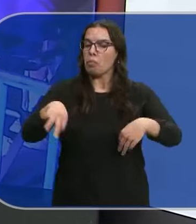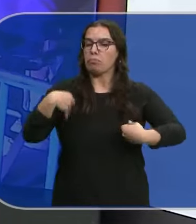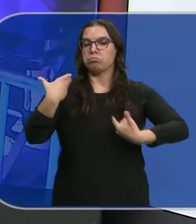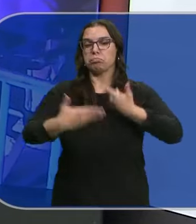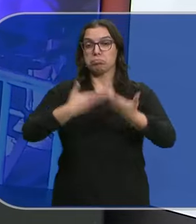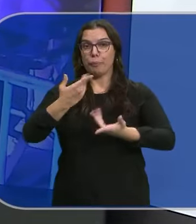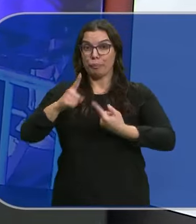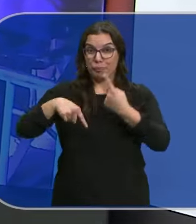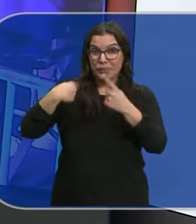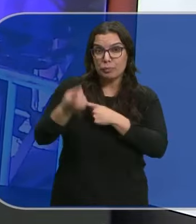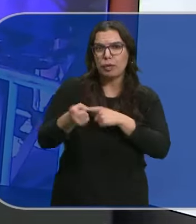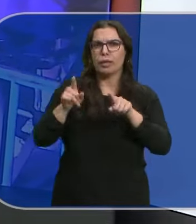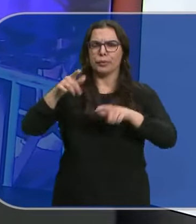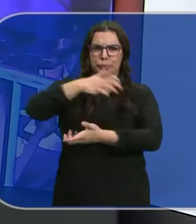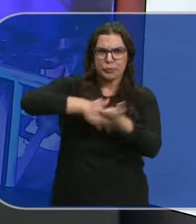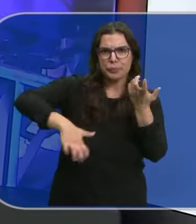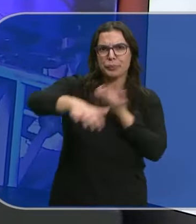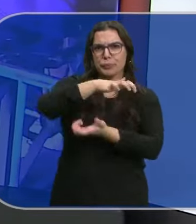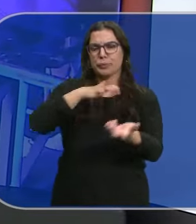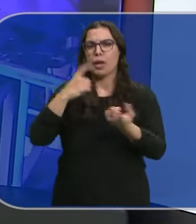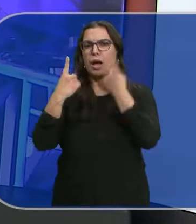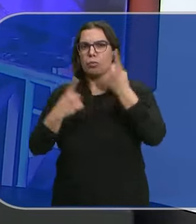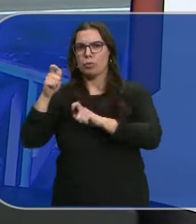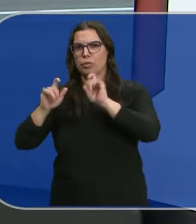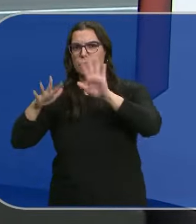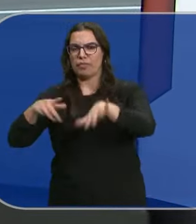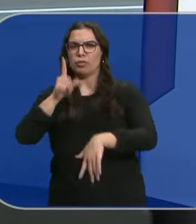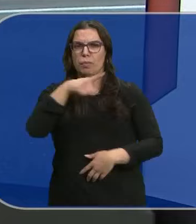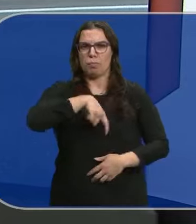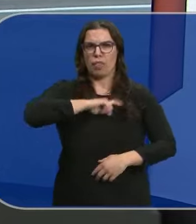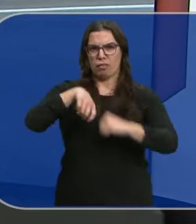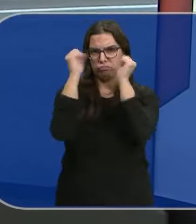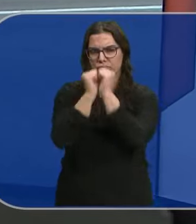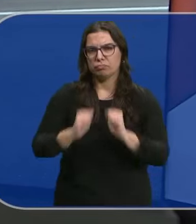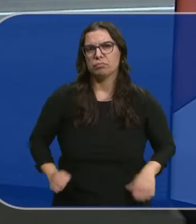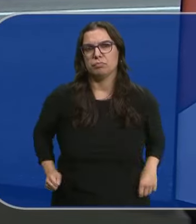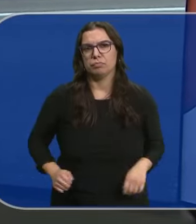Pero entrada la noche se registraron incidentes entre algunos manifestantes y la policía Daniel